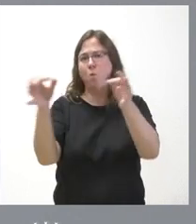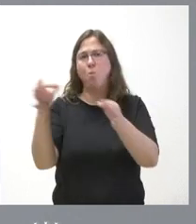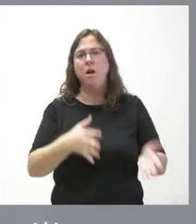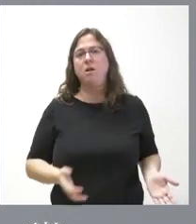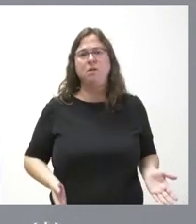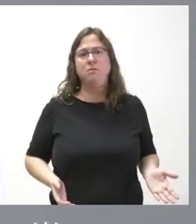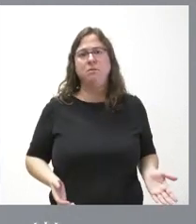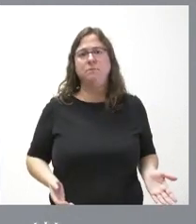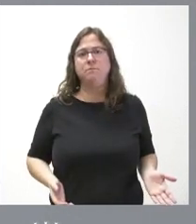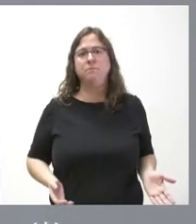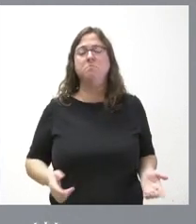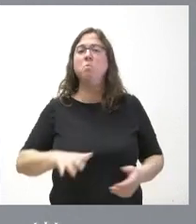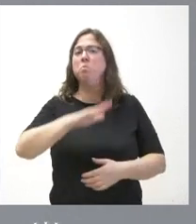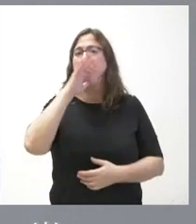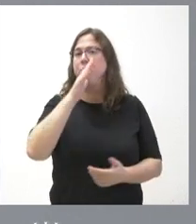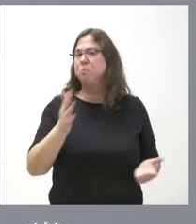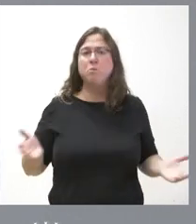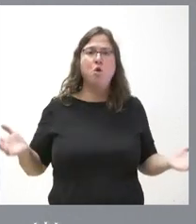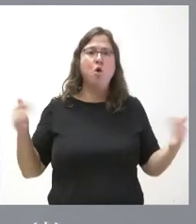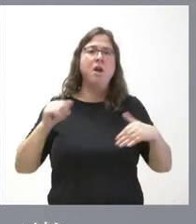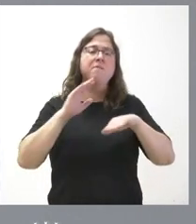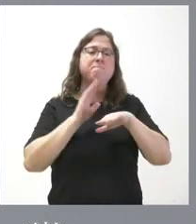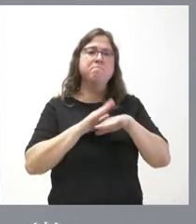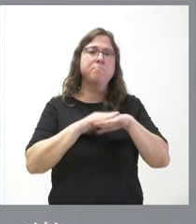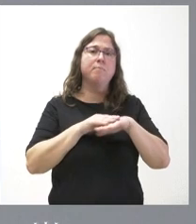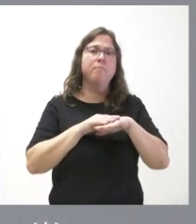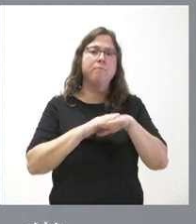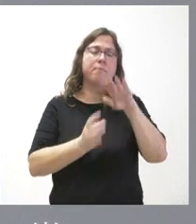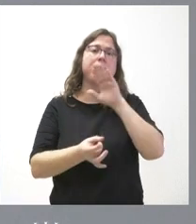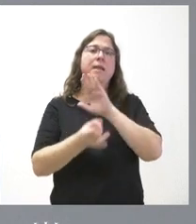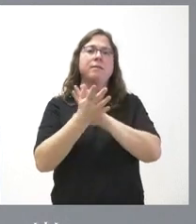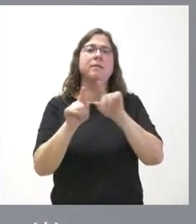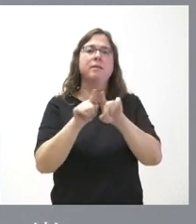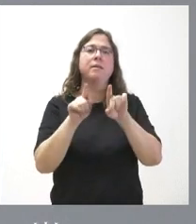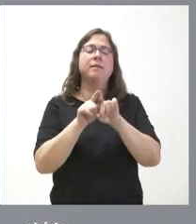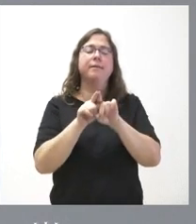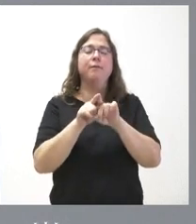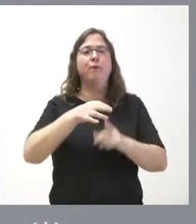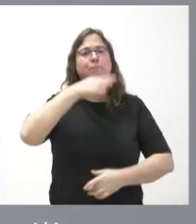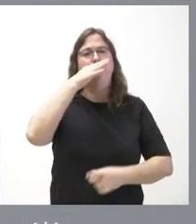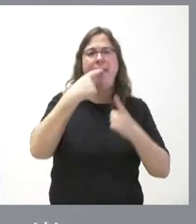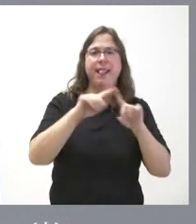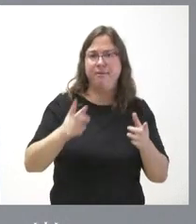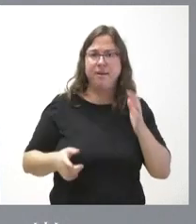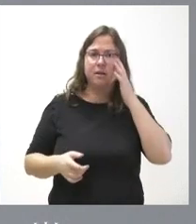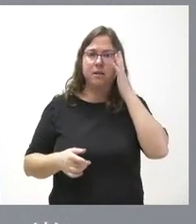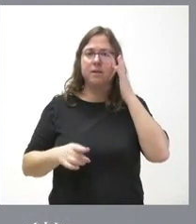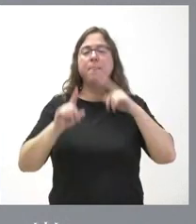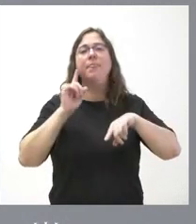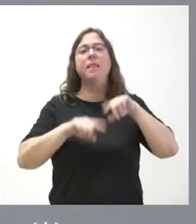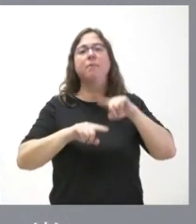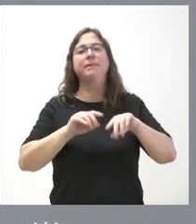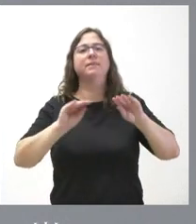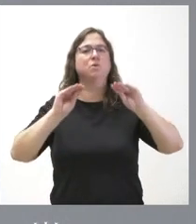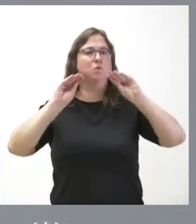y no hay motivo para que se constituya un argumento diferente en virtud del cual